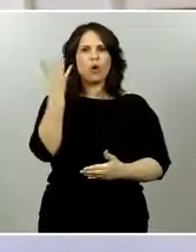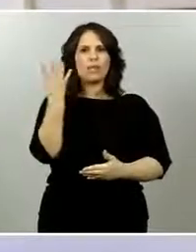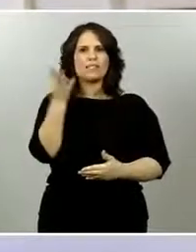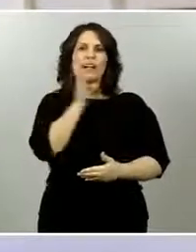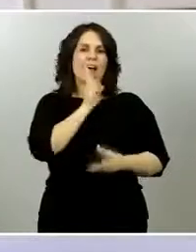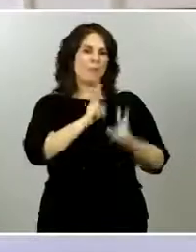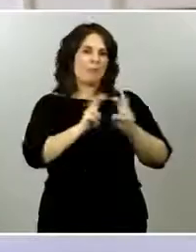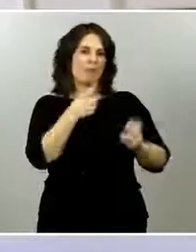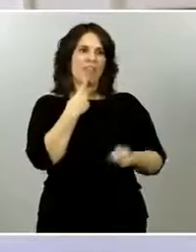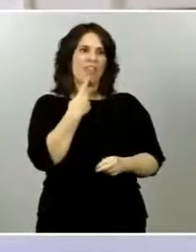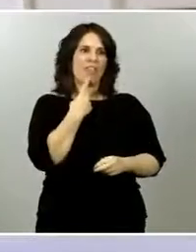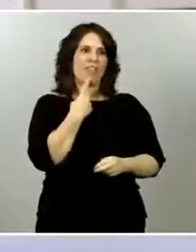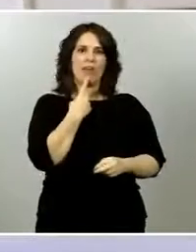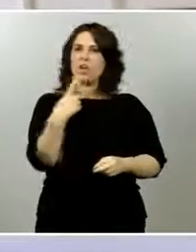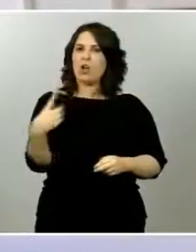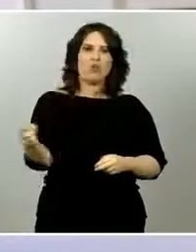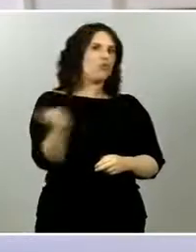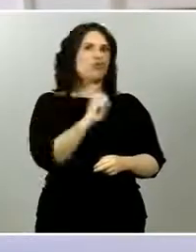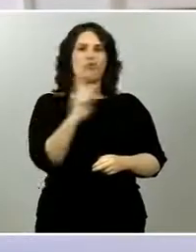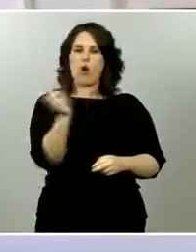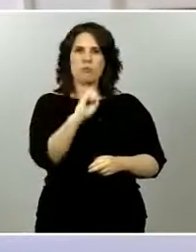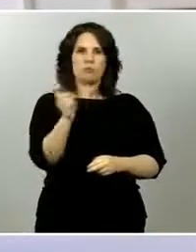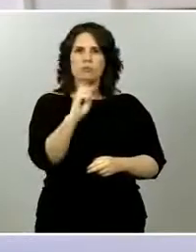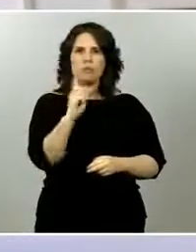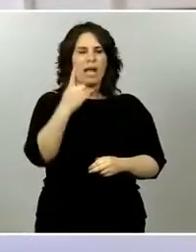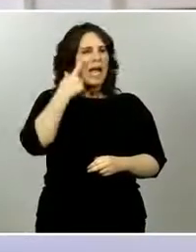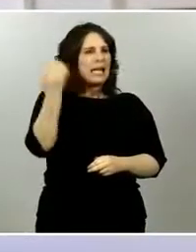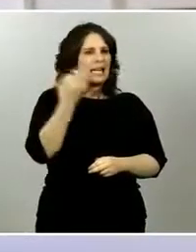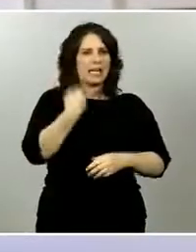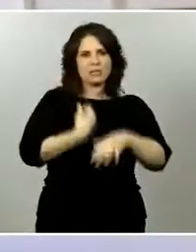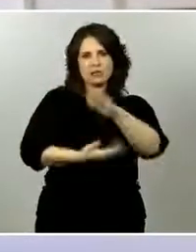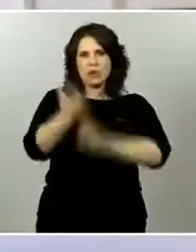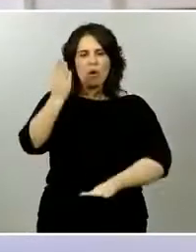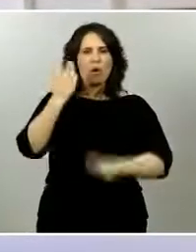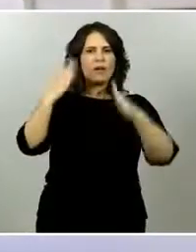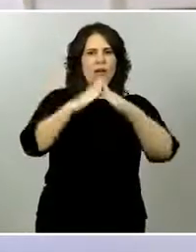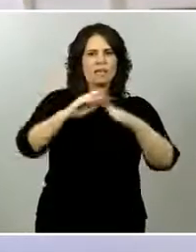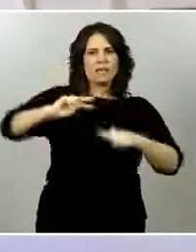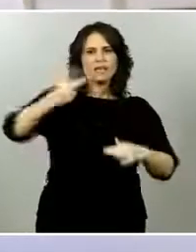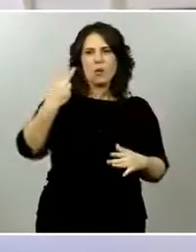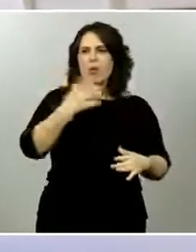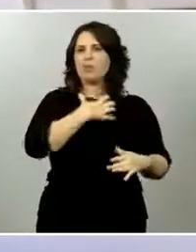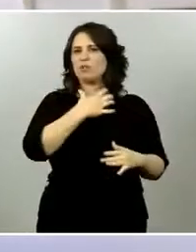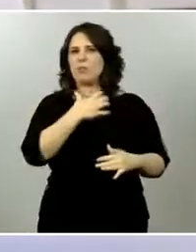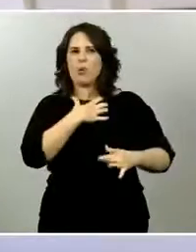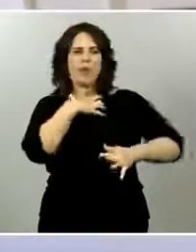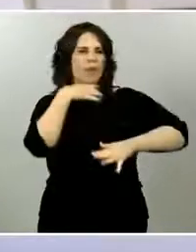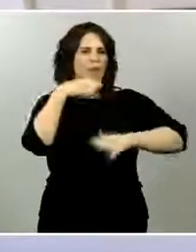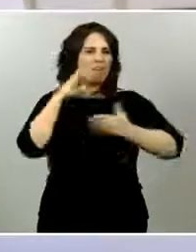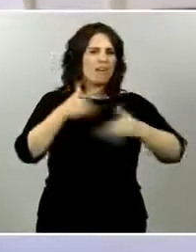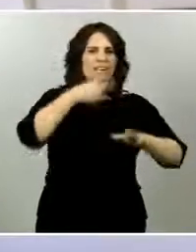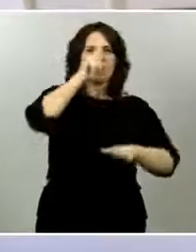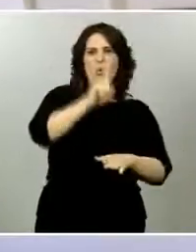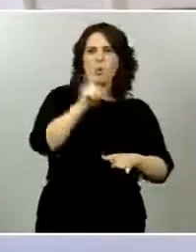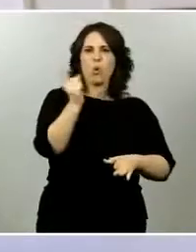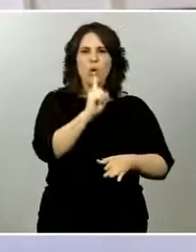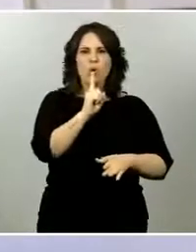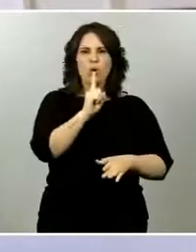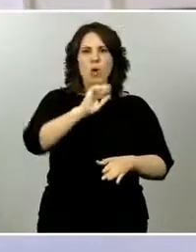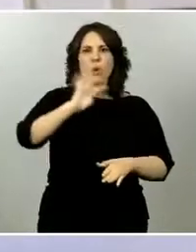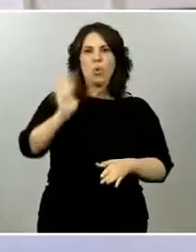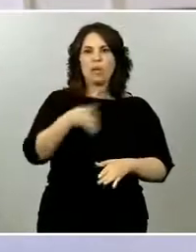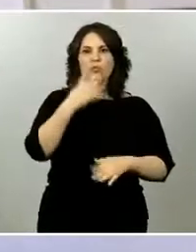segunda residencia y quería preguntarle cómo se llevó a cabo esa evaluación. En solamente cuatro horas las fuentes del Gobierno pasaron de decir